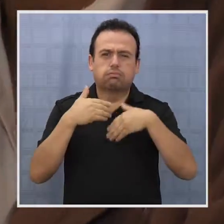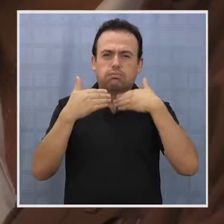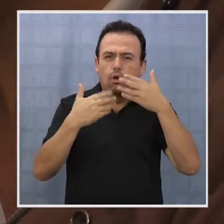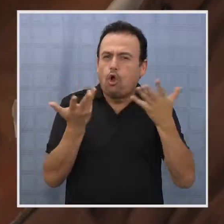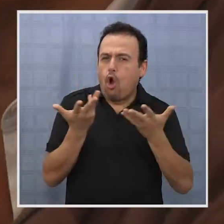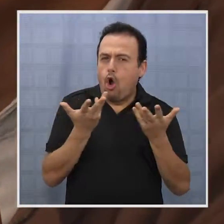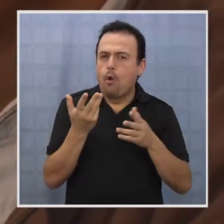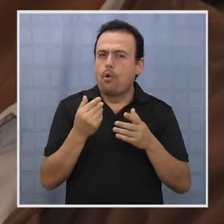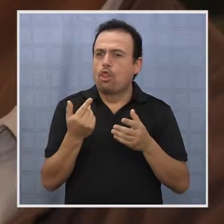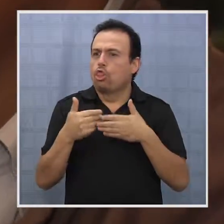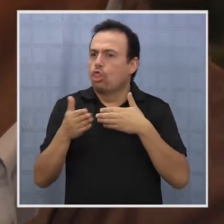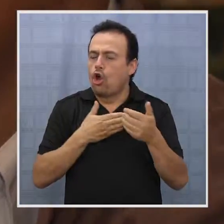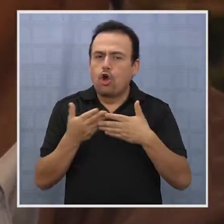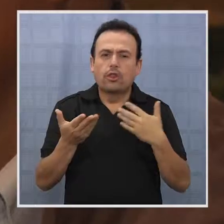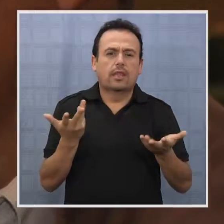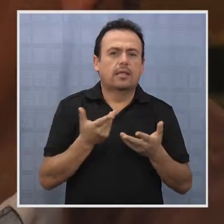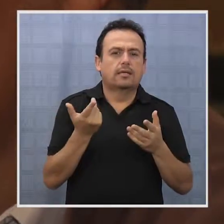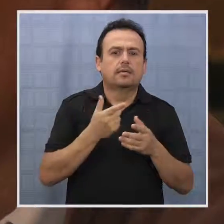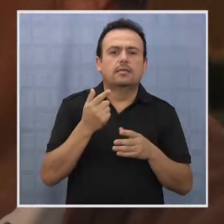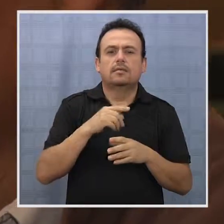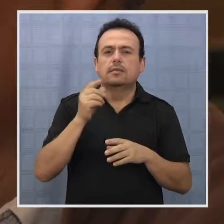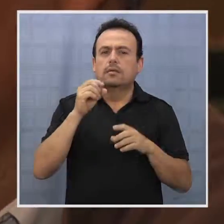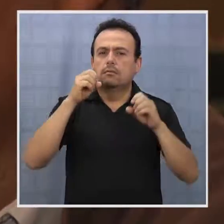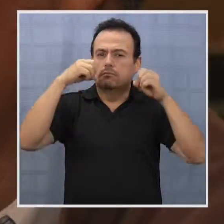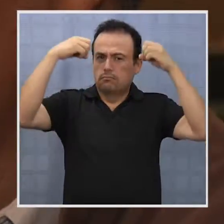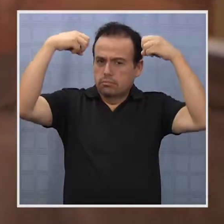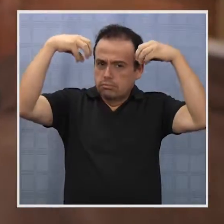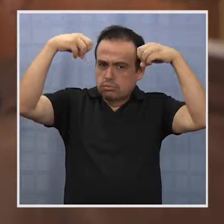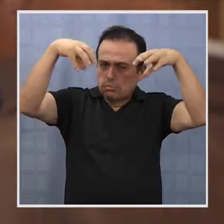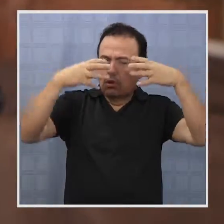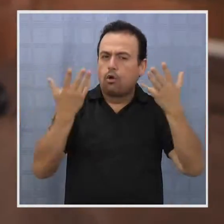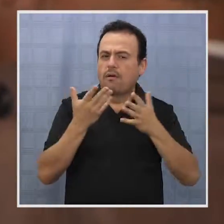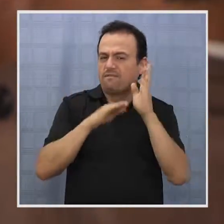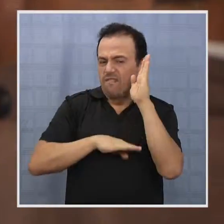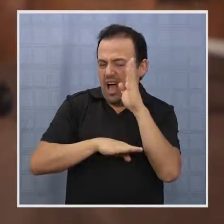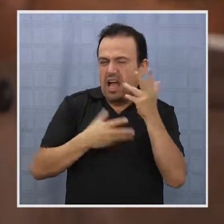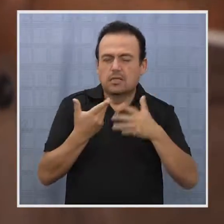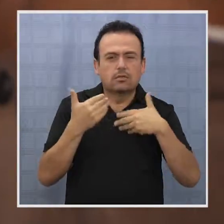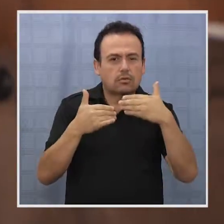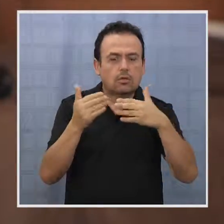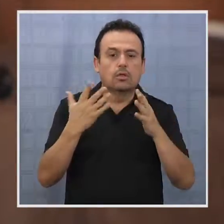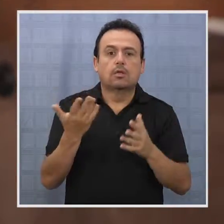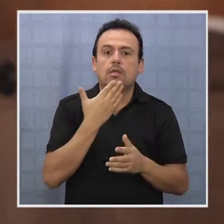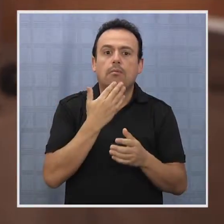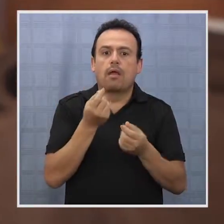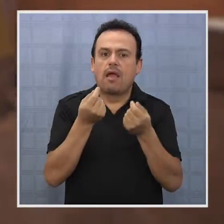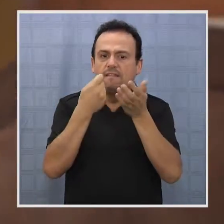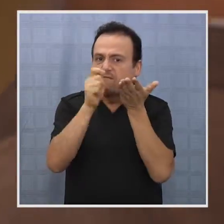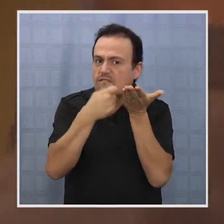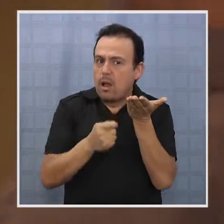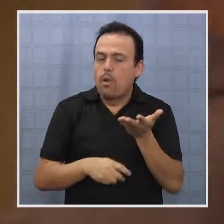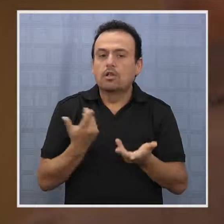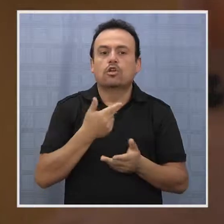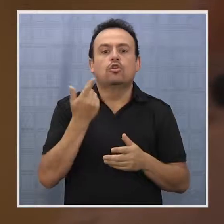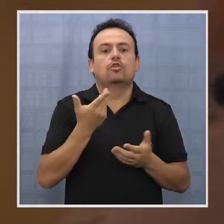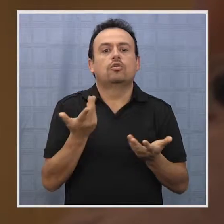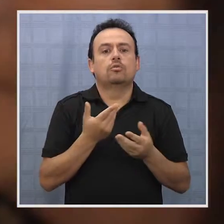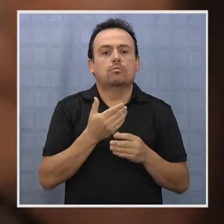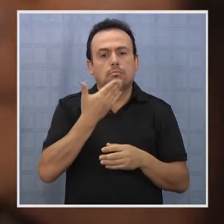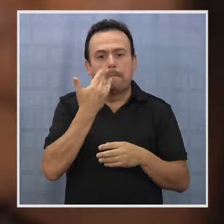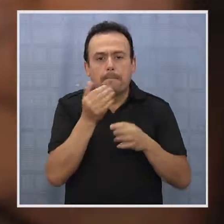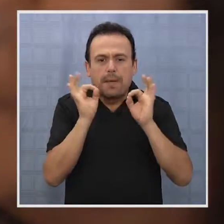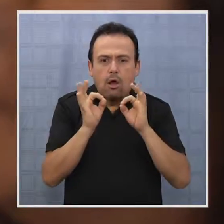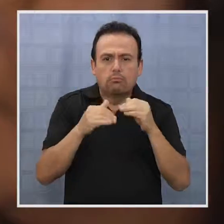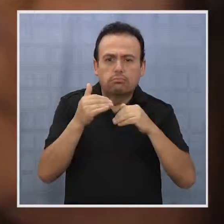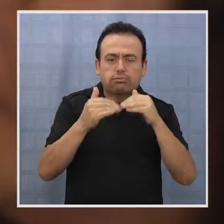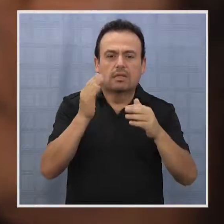las fuentes de financiamiento, los conceptos básicos de iluminación y la evaluación de la eficiencia energética. Estamos en este taller que